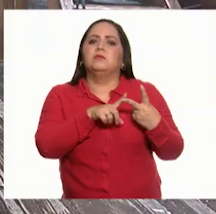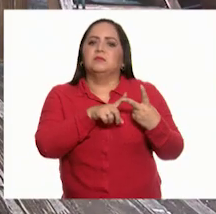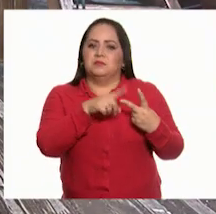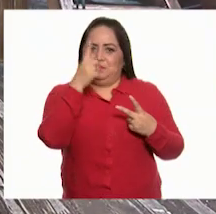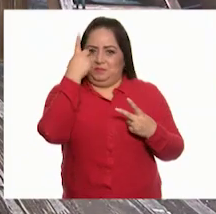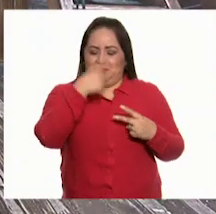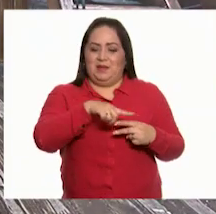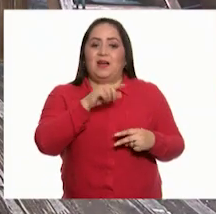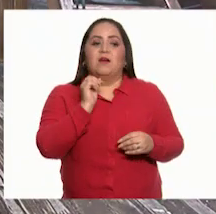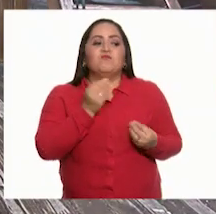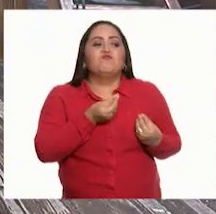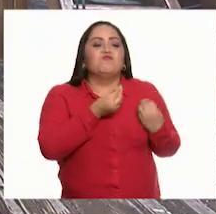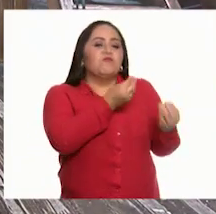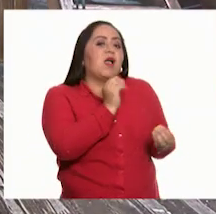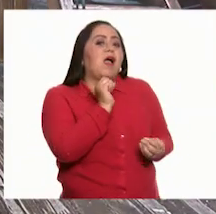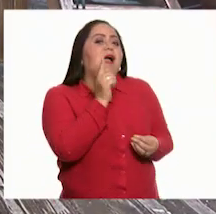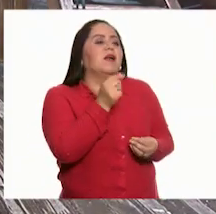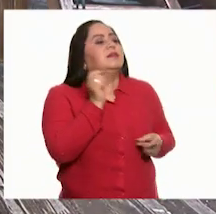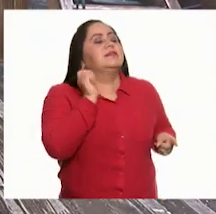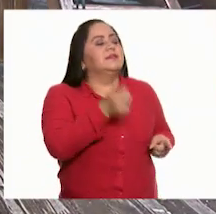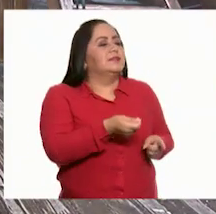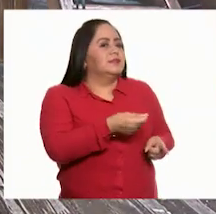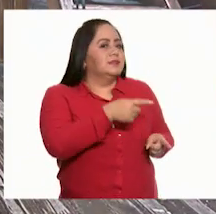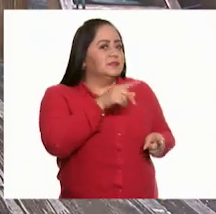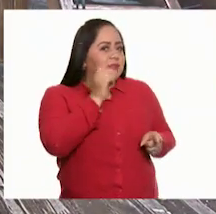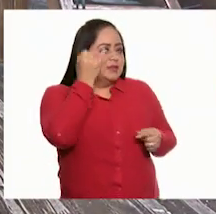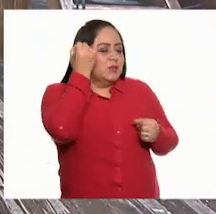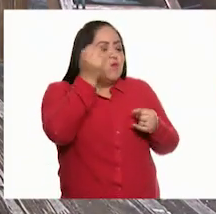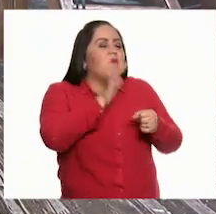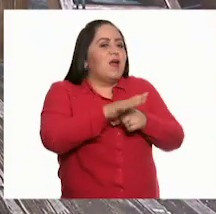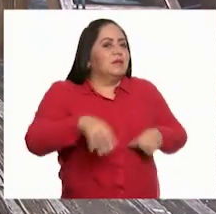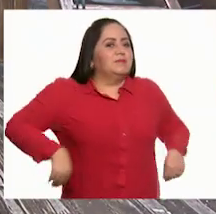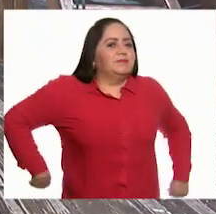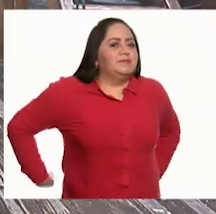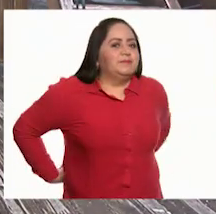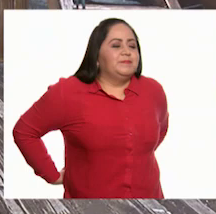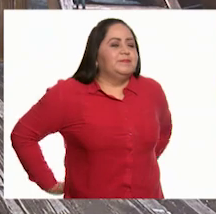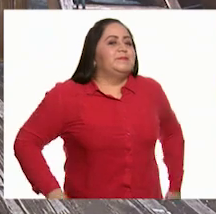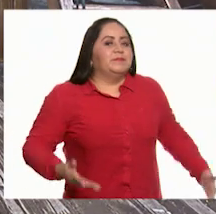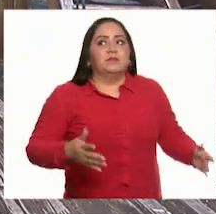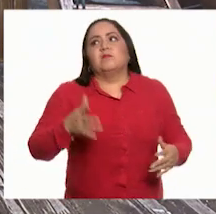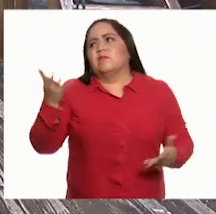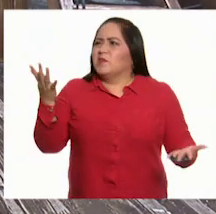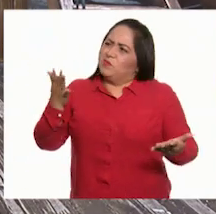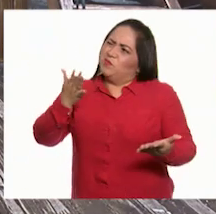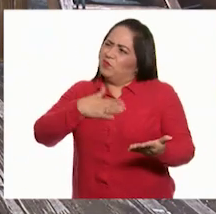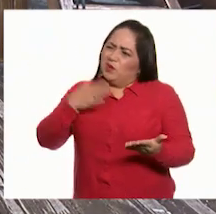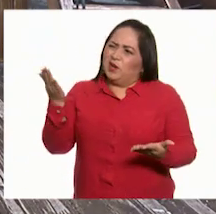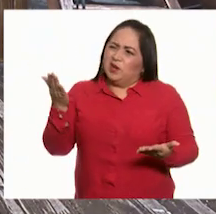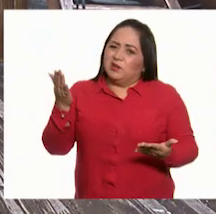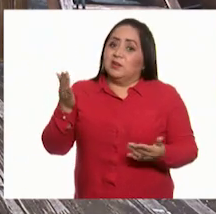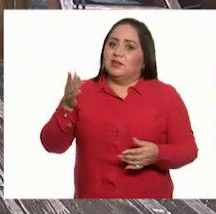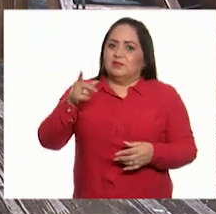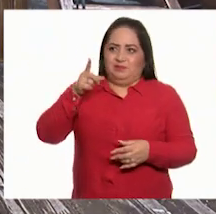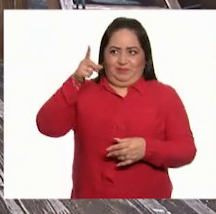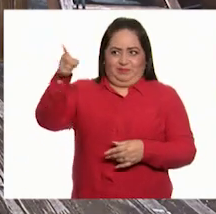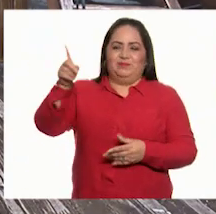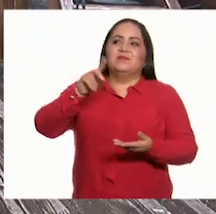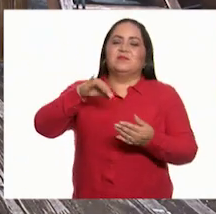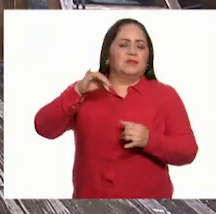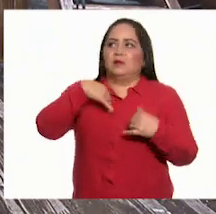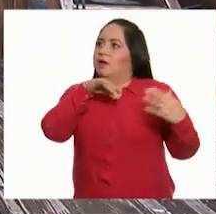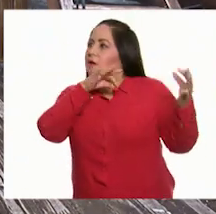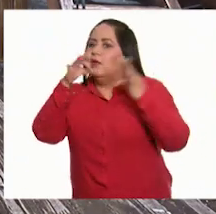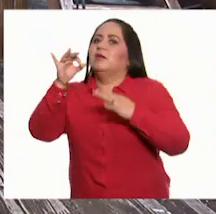para darte algo. Adivina qué tengo detrás de la mano. Bueno, pues lograste captar mi